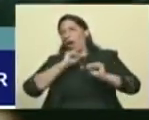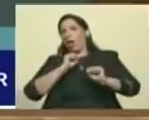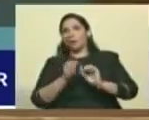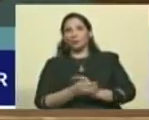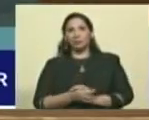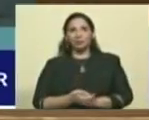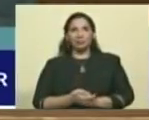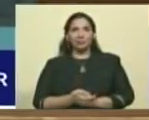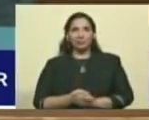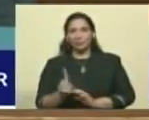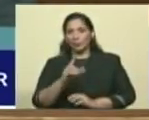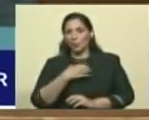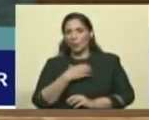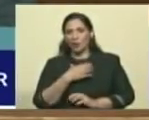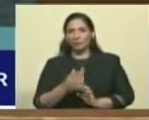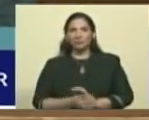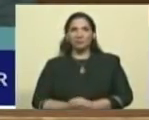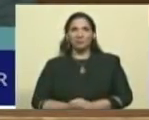mucho.